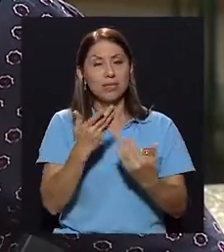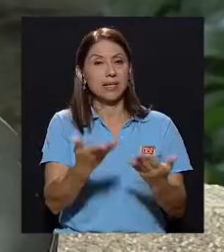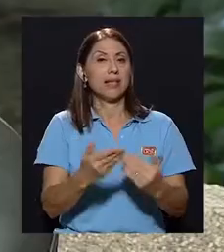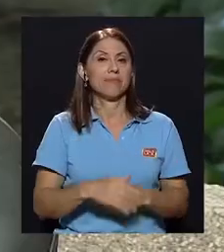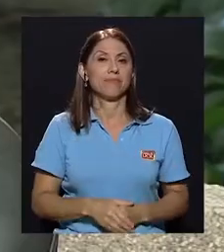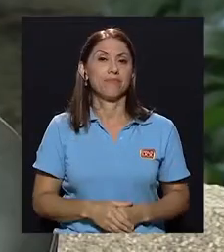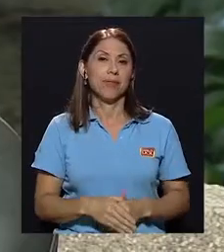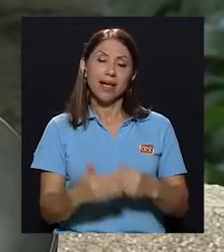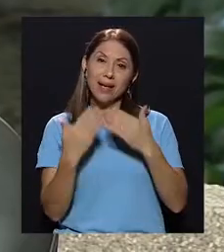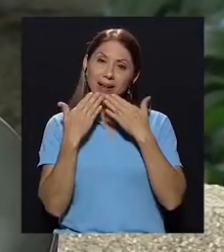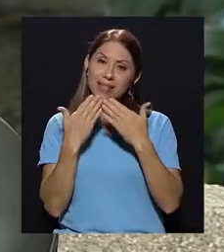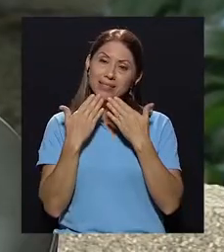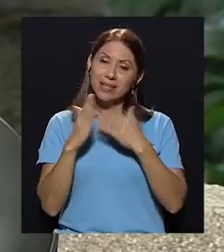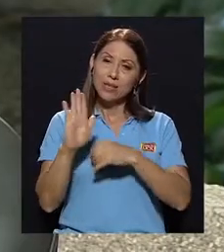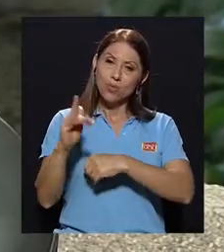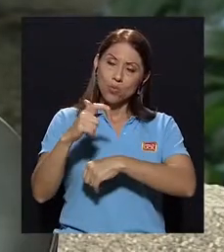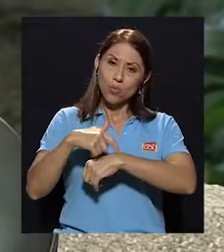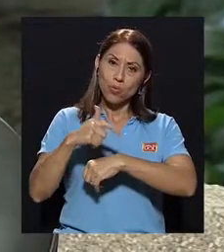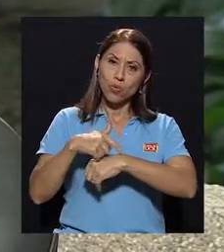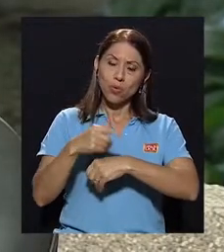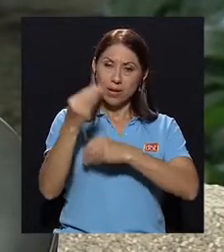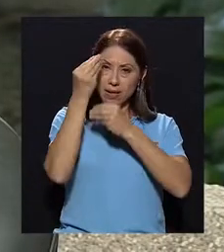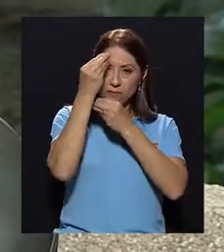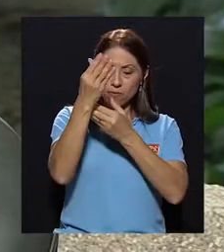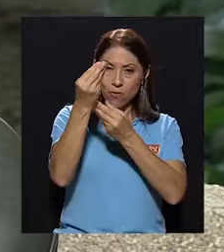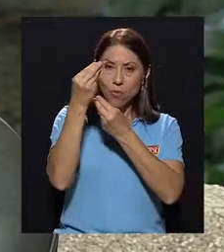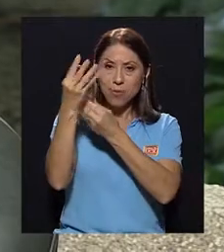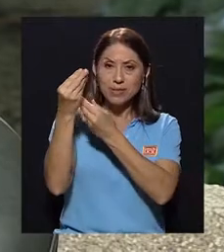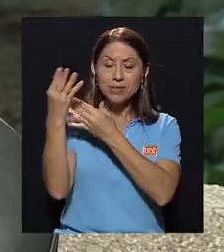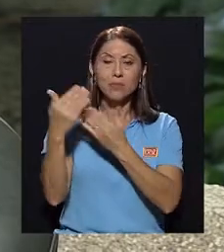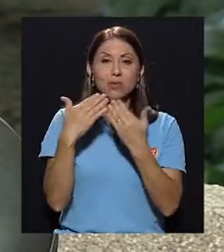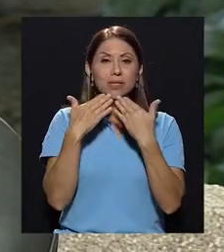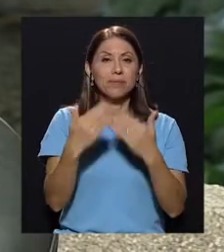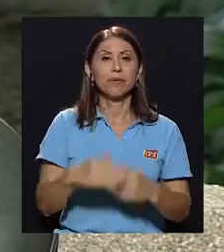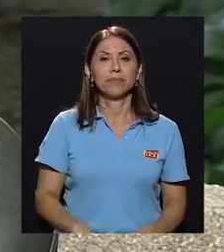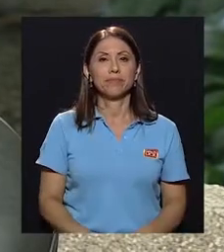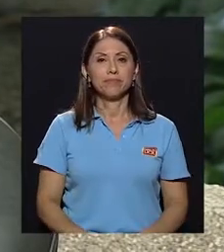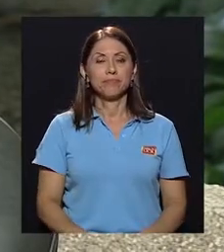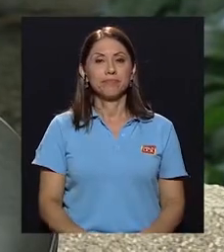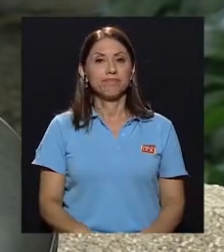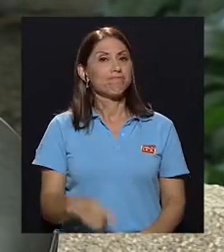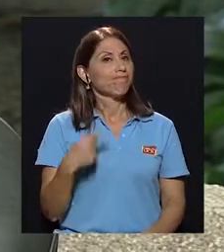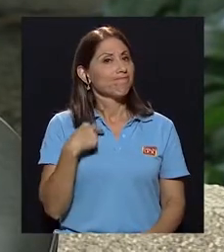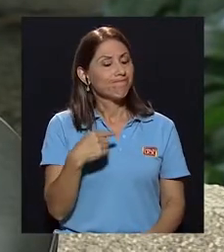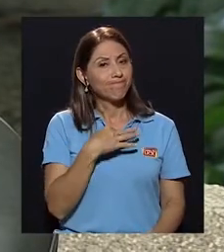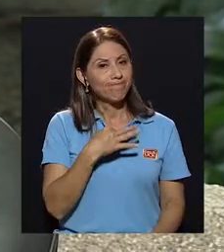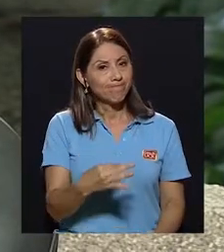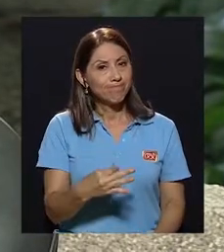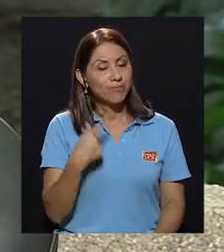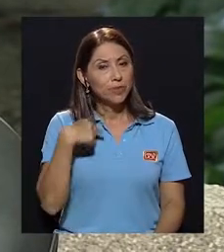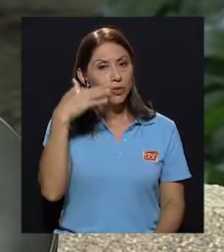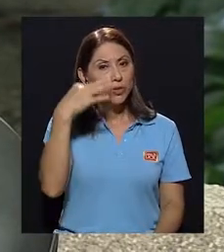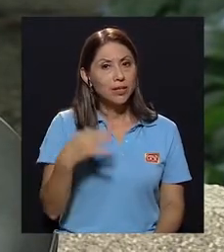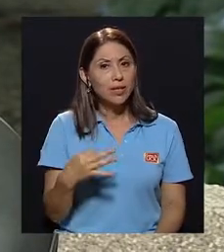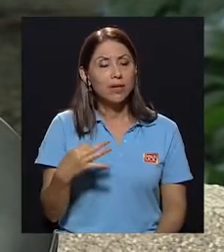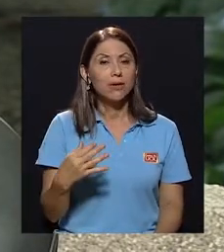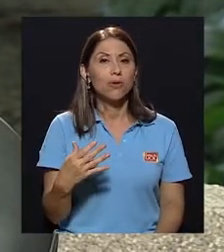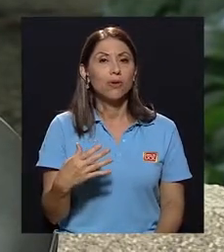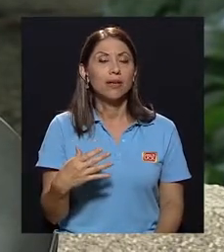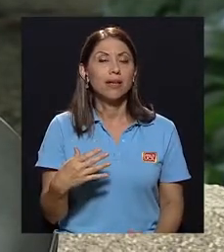Agradecerte el espacio, la información, esta parte educativa. Muchísimas gracias. Fabiola, encantado. Creo que